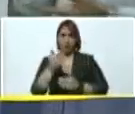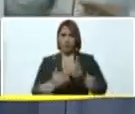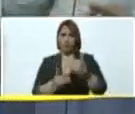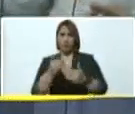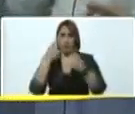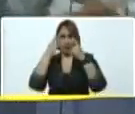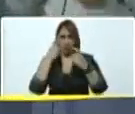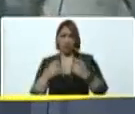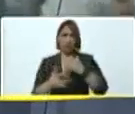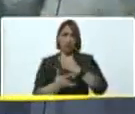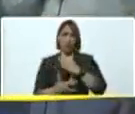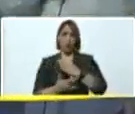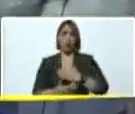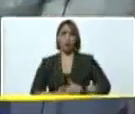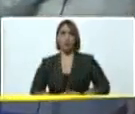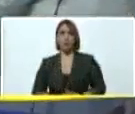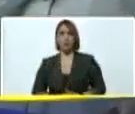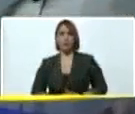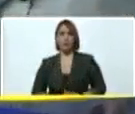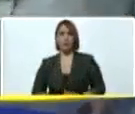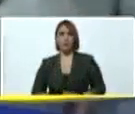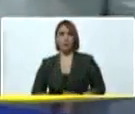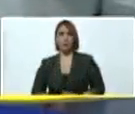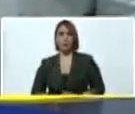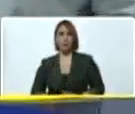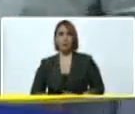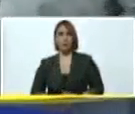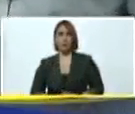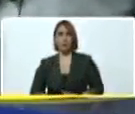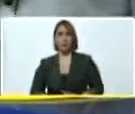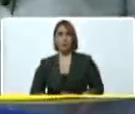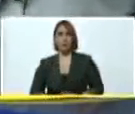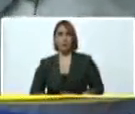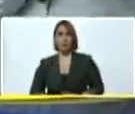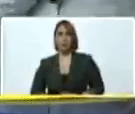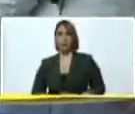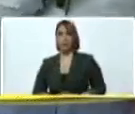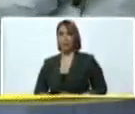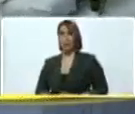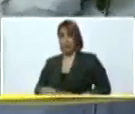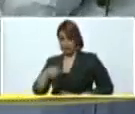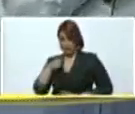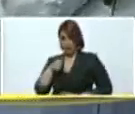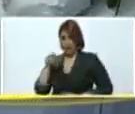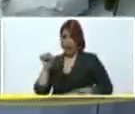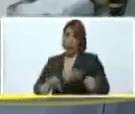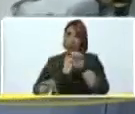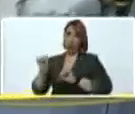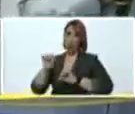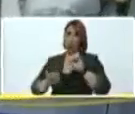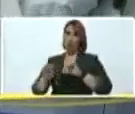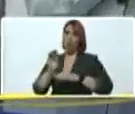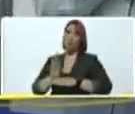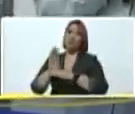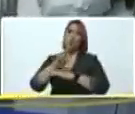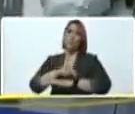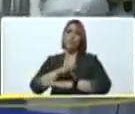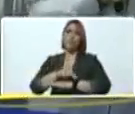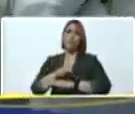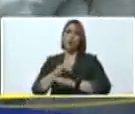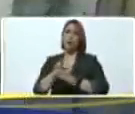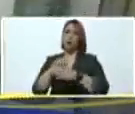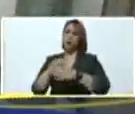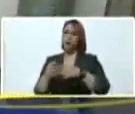favor. Gracias, presidente. Podemos ir avanzando. Cómo no. Este es un laboratorio de biomedicina molecular.